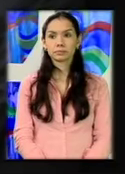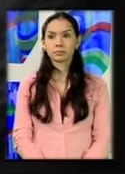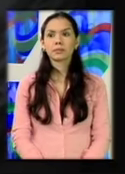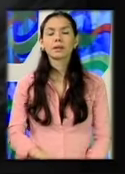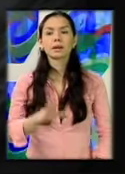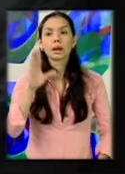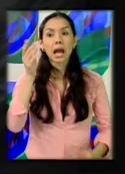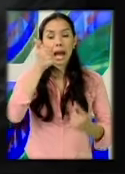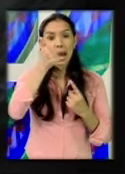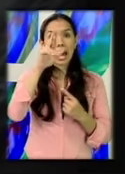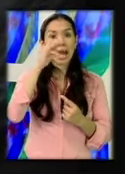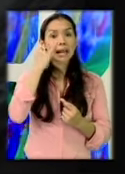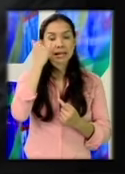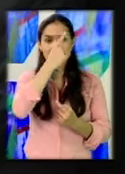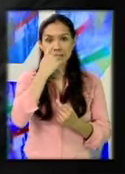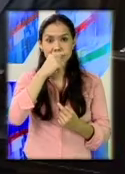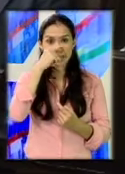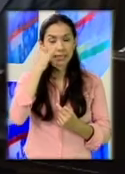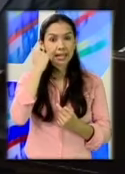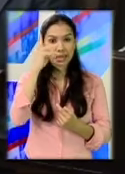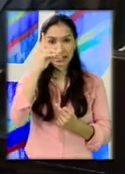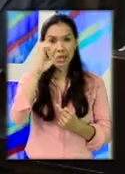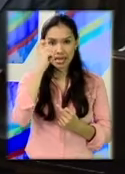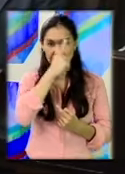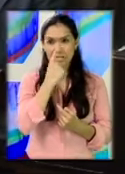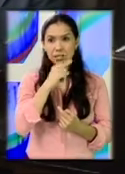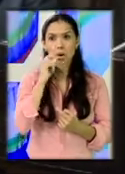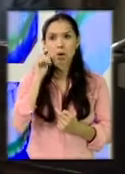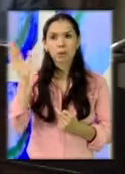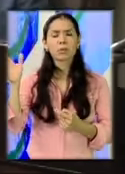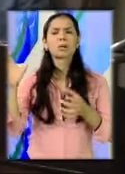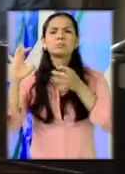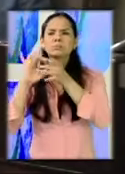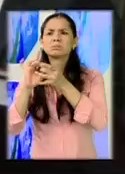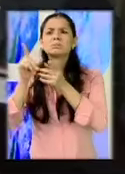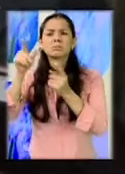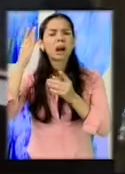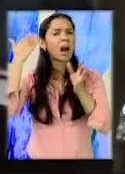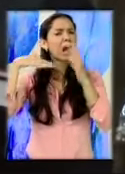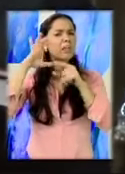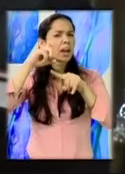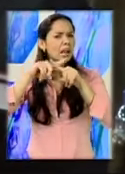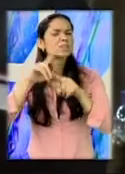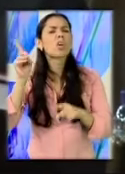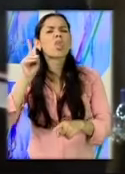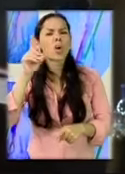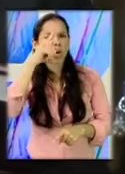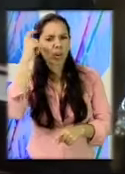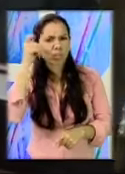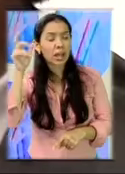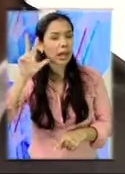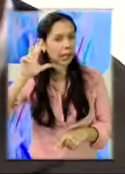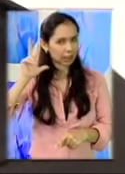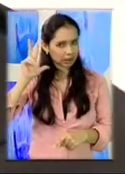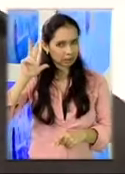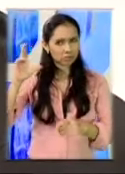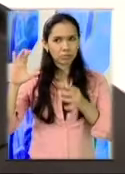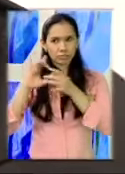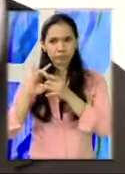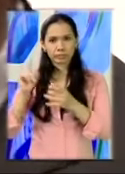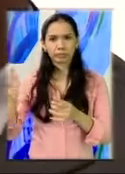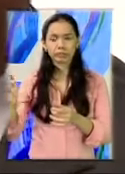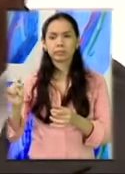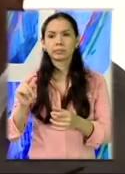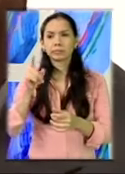Aristides Crespo encabeza el Congreso y con él figuras que durante el eferregismo manejaron la maquinaria legislativa. Leónel Sotorango,